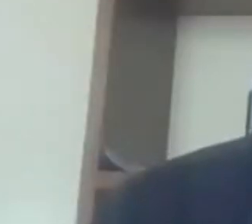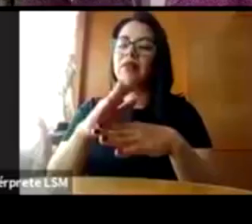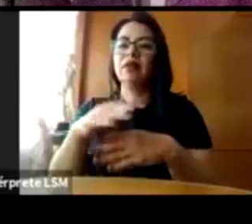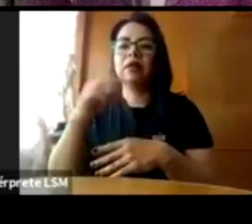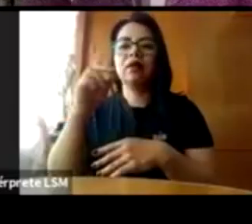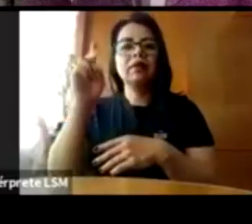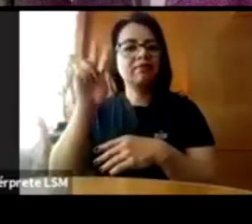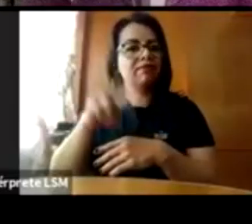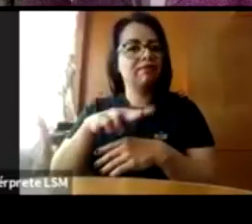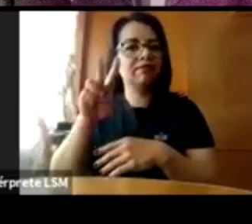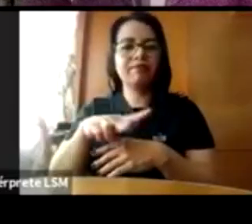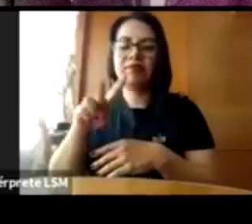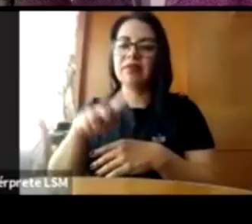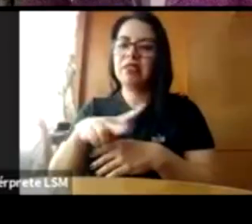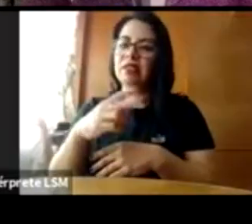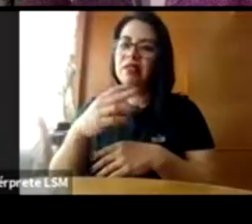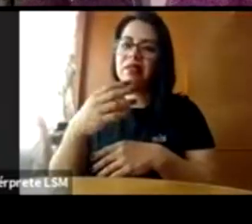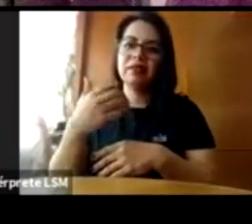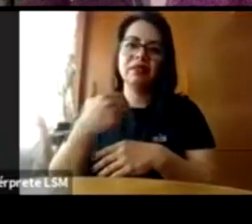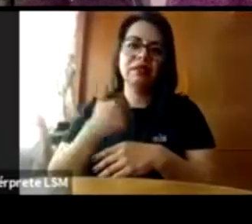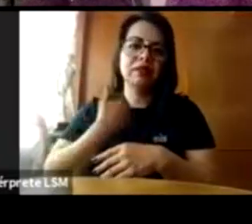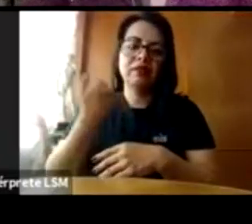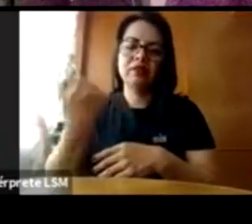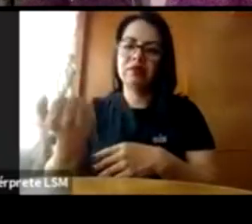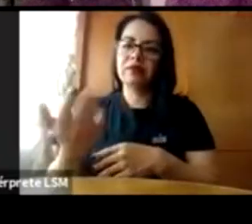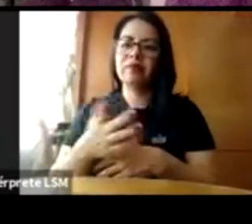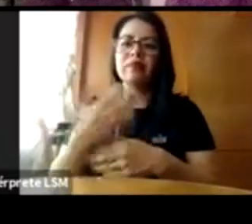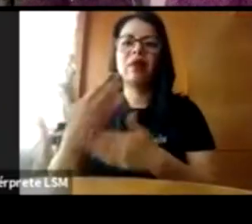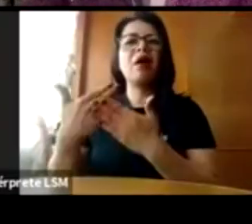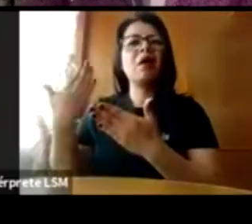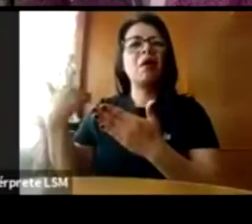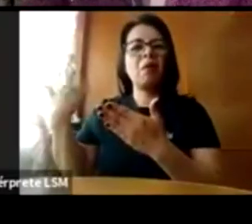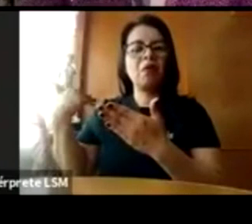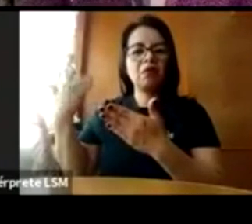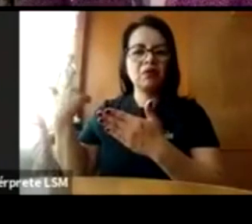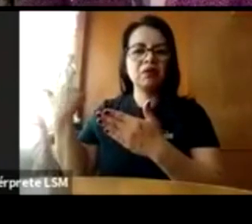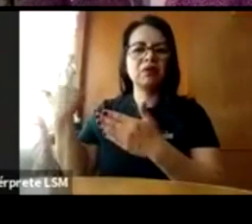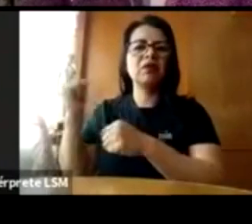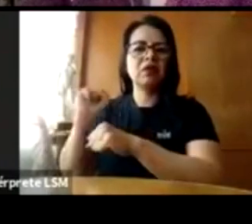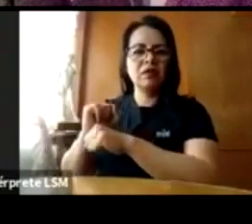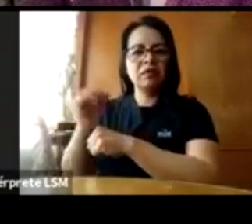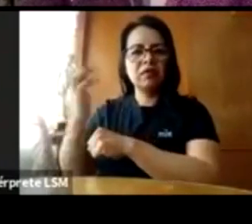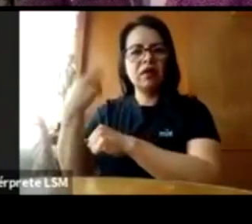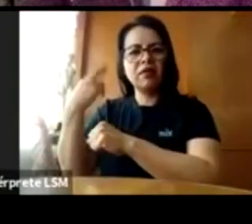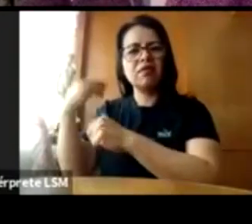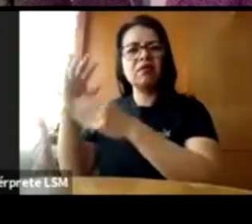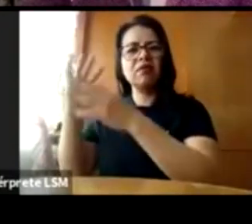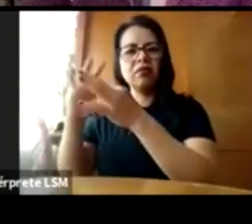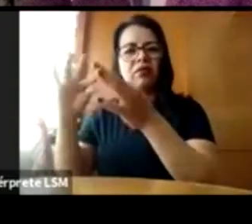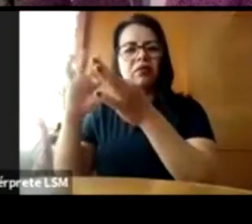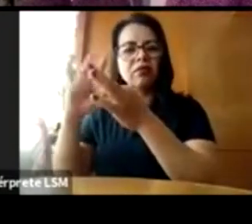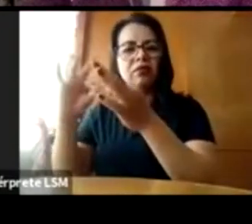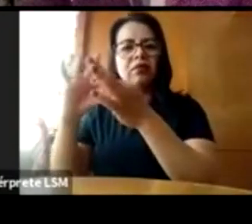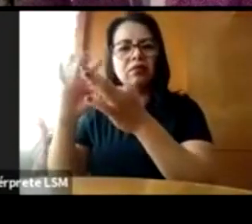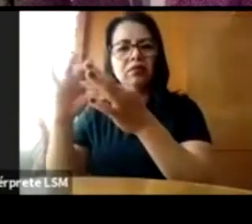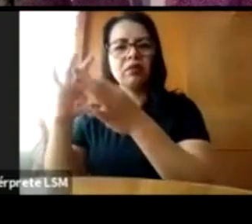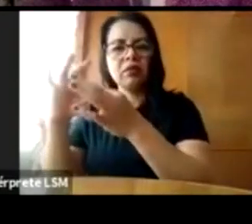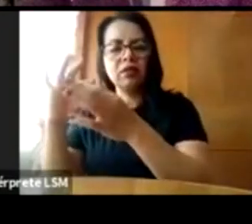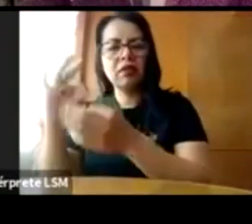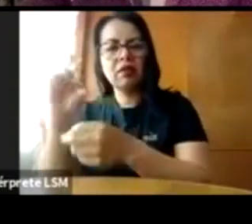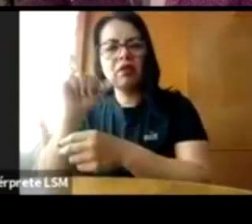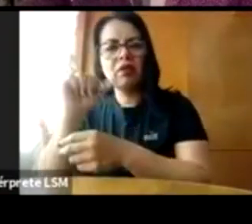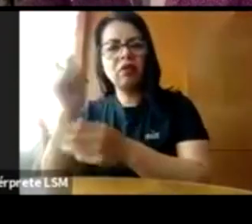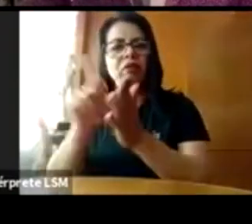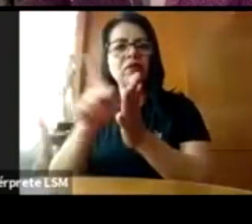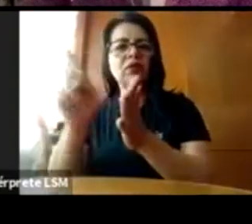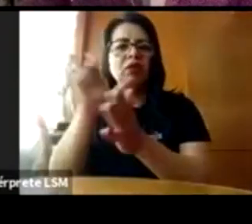muy oportuno. Hace unos, hace algunos días hablaba, justamente esta semana, en el programa de radio, en el programa de radio que conduzco con la periodista Gabriela